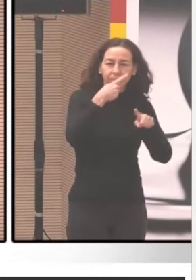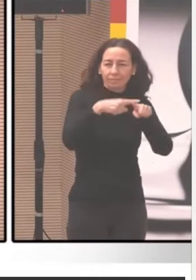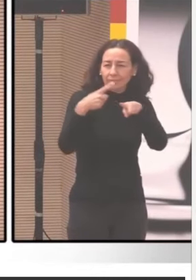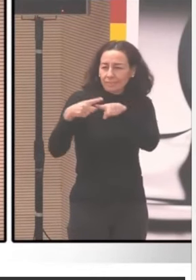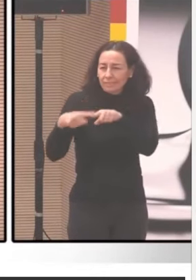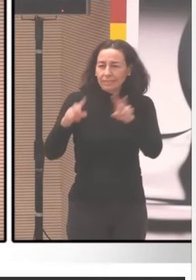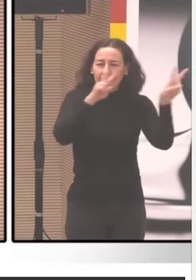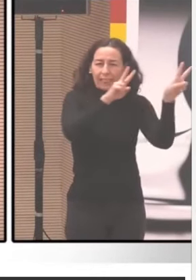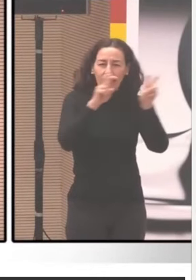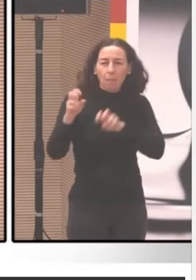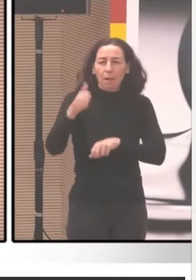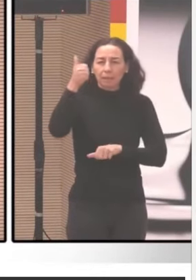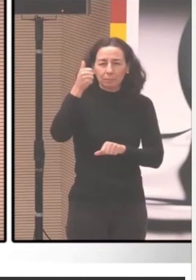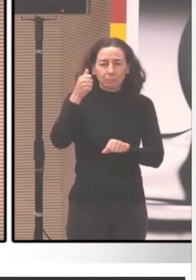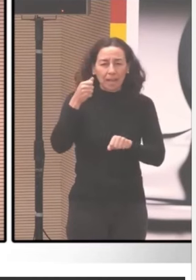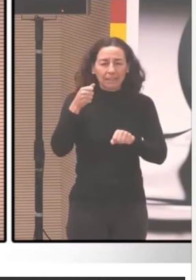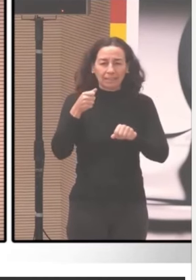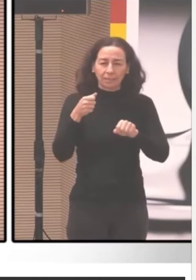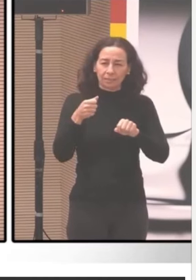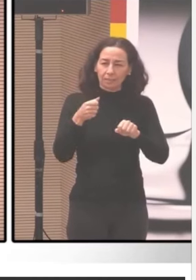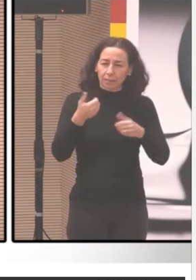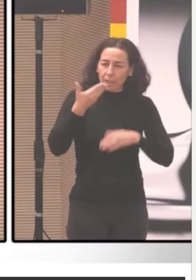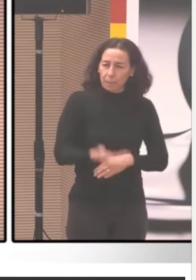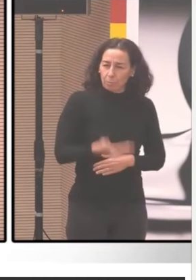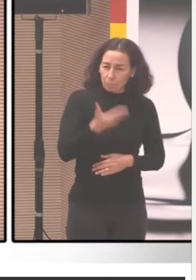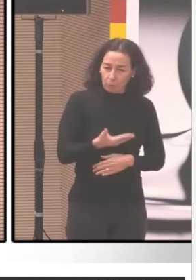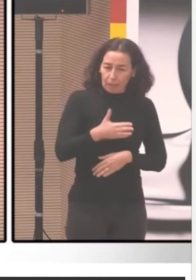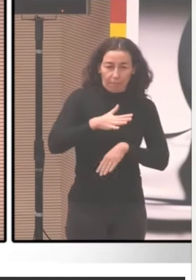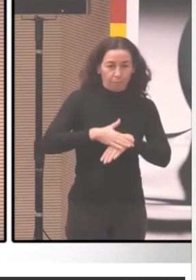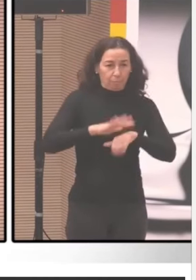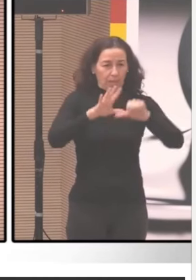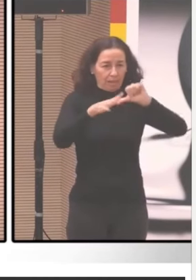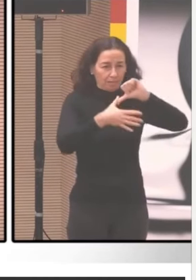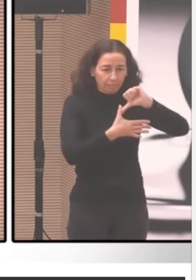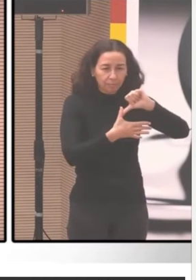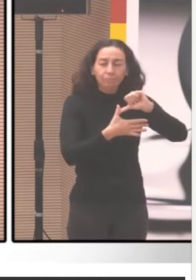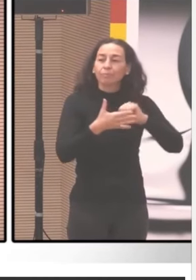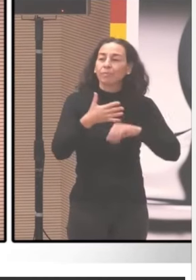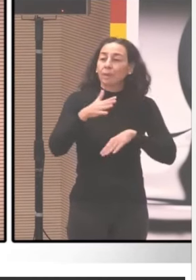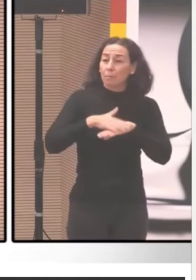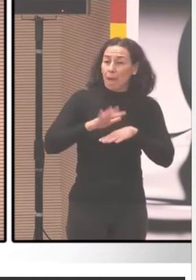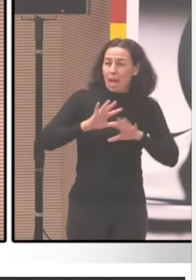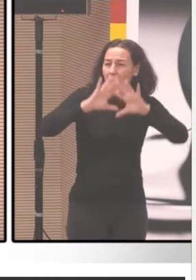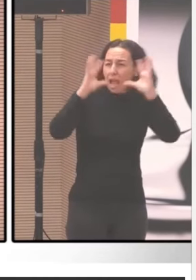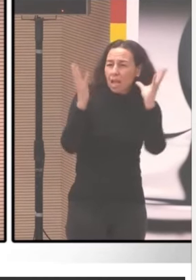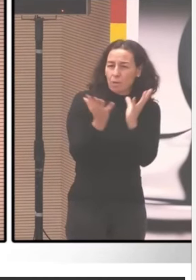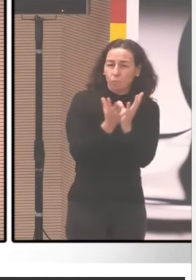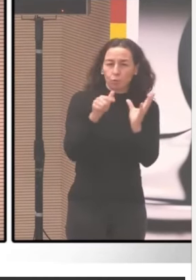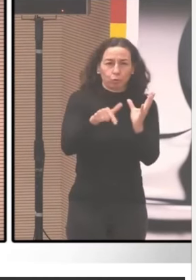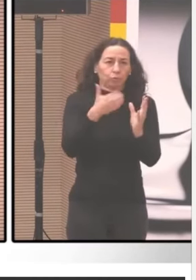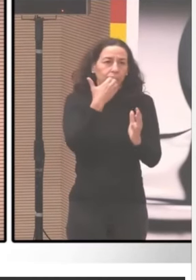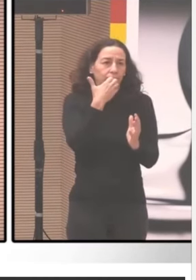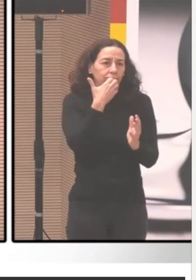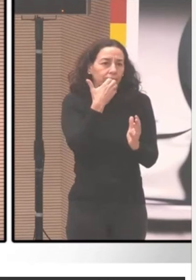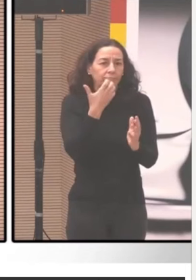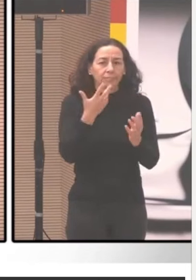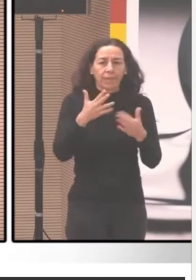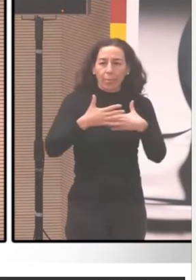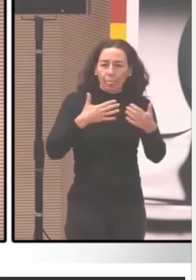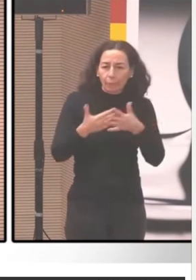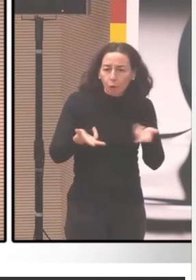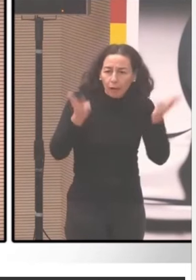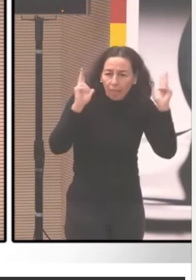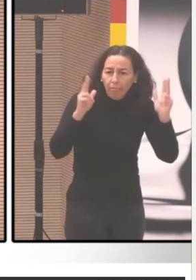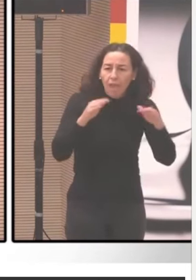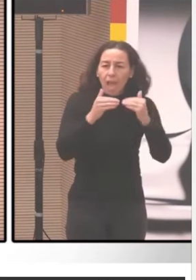crecimiento económico que tiene que ser inclusivo, cómo fortalecer los sistemas de protección social, cómo garantizar